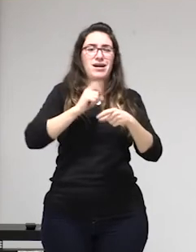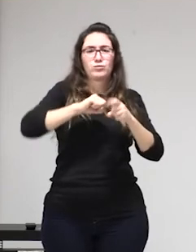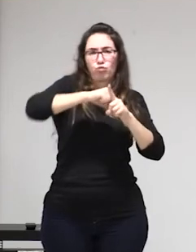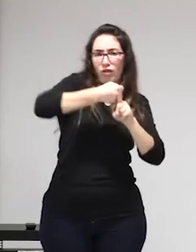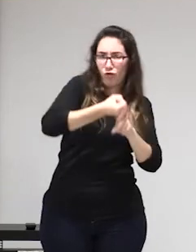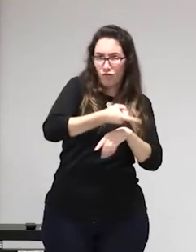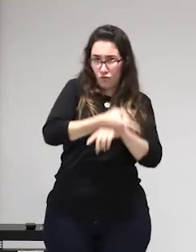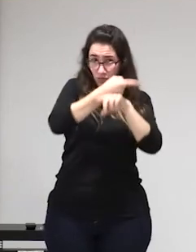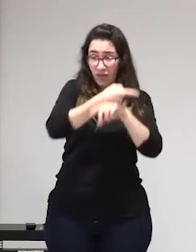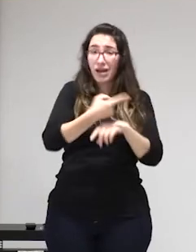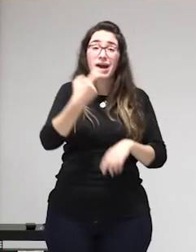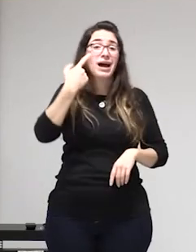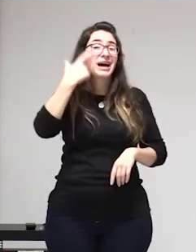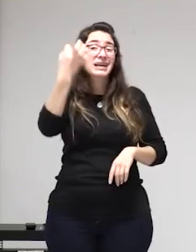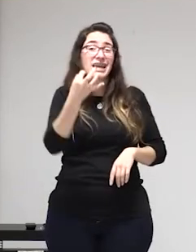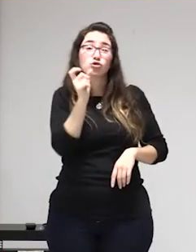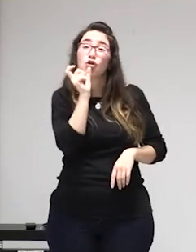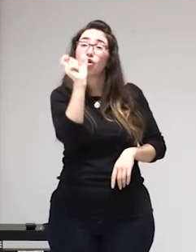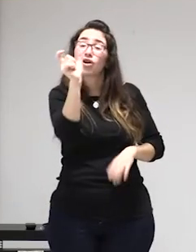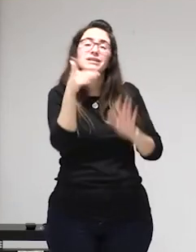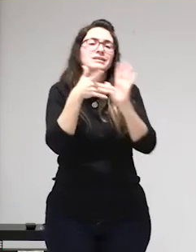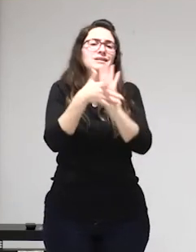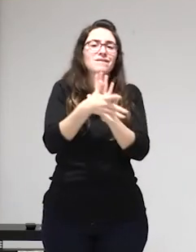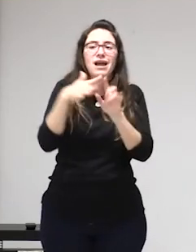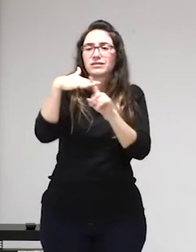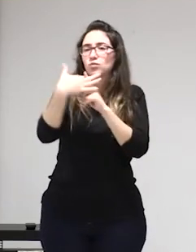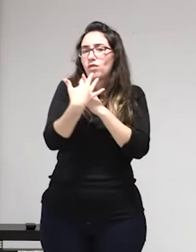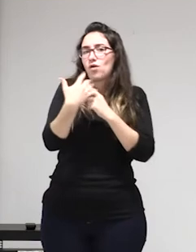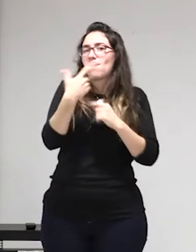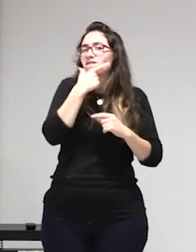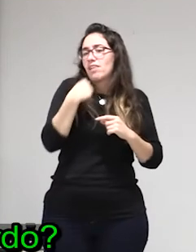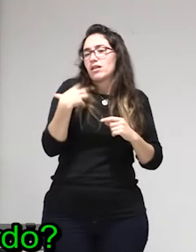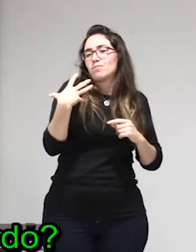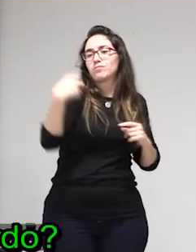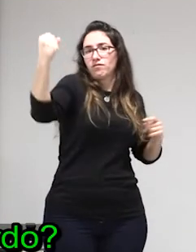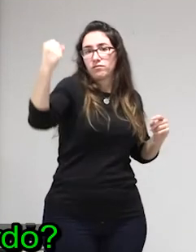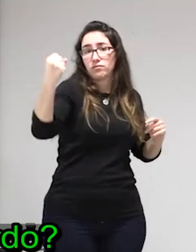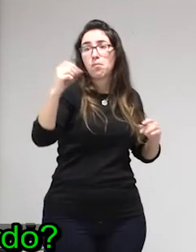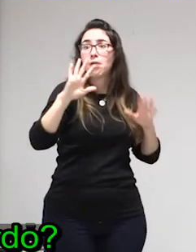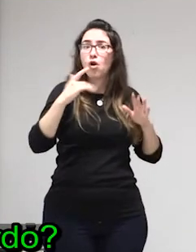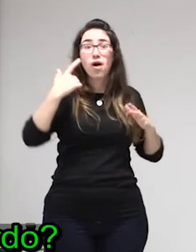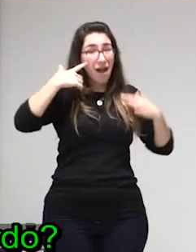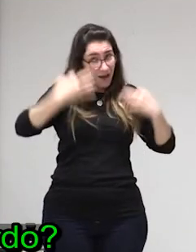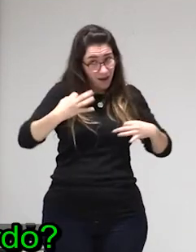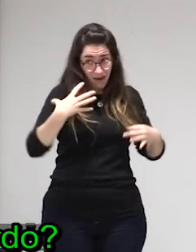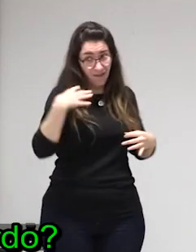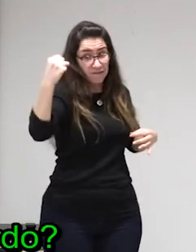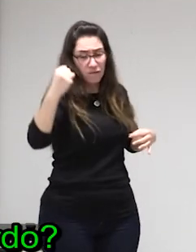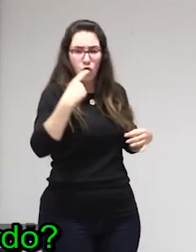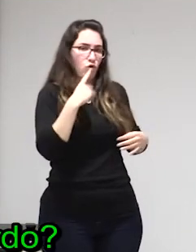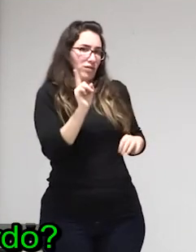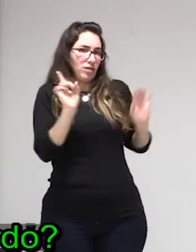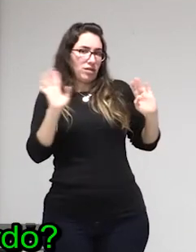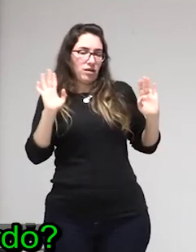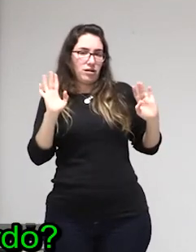se aprobó una ley de regulación de la prostitución pues vemos que las